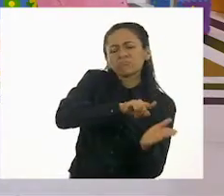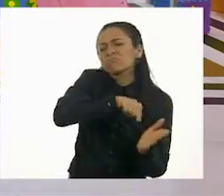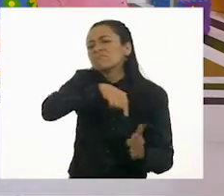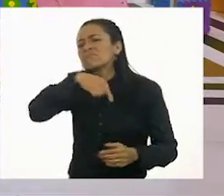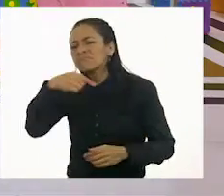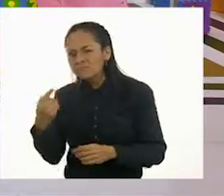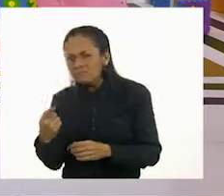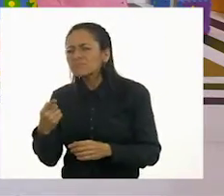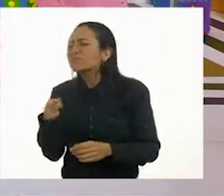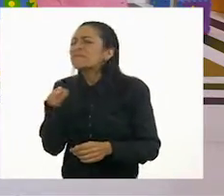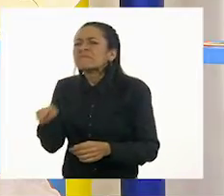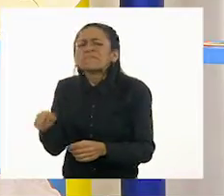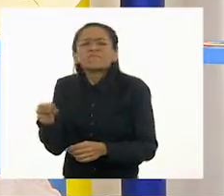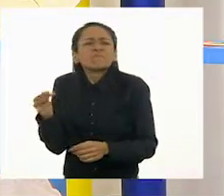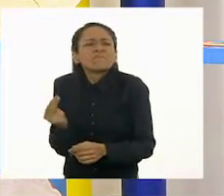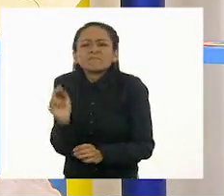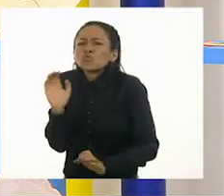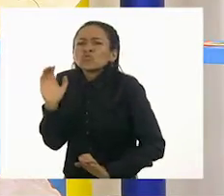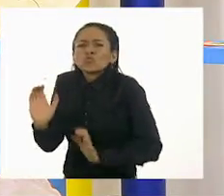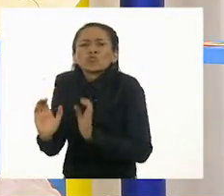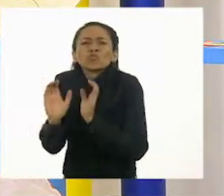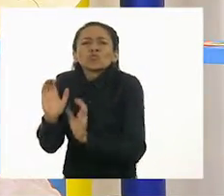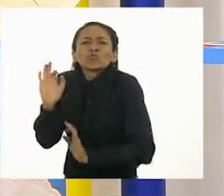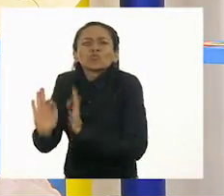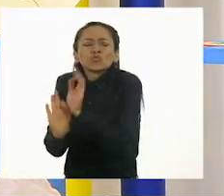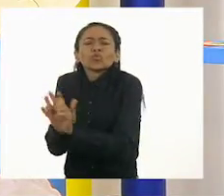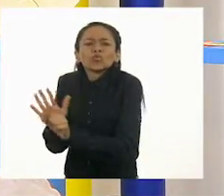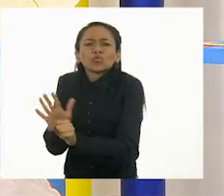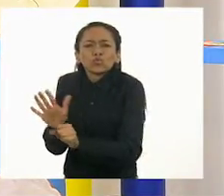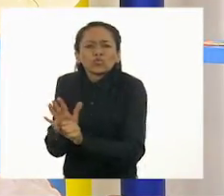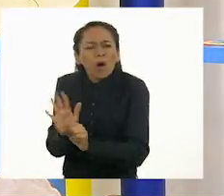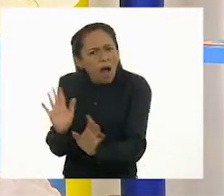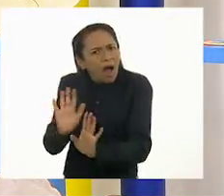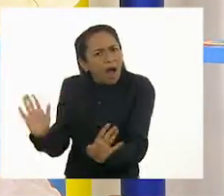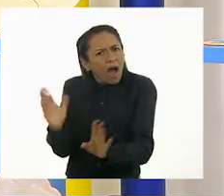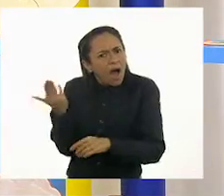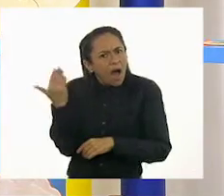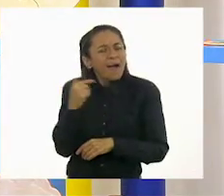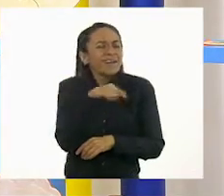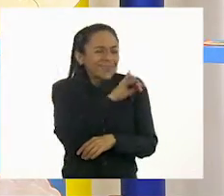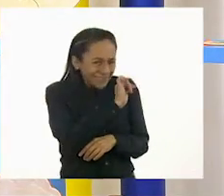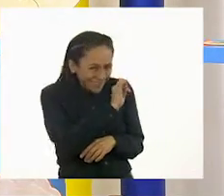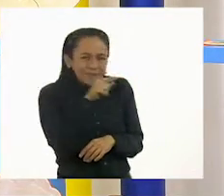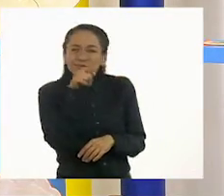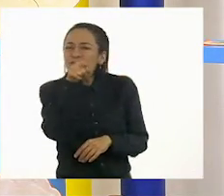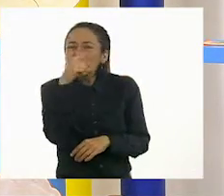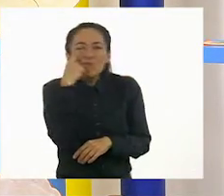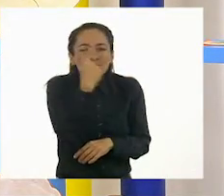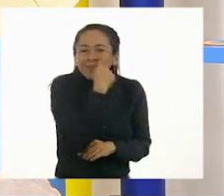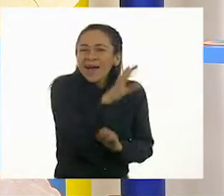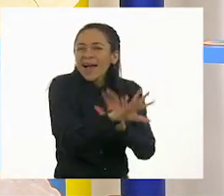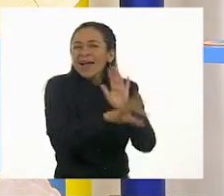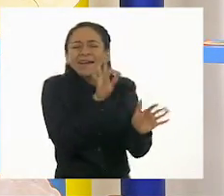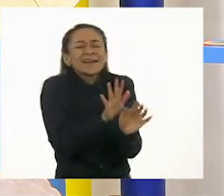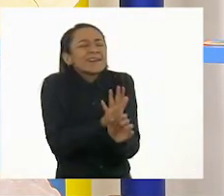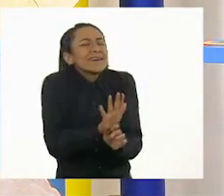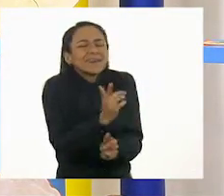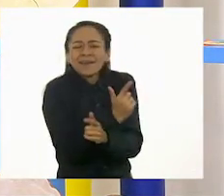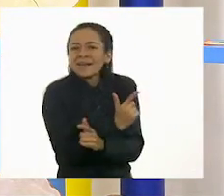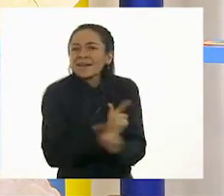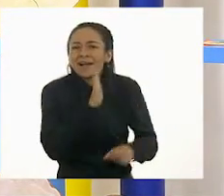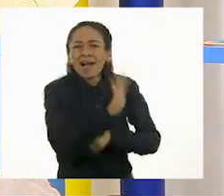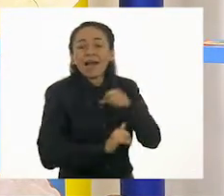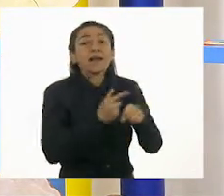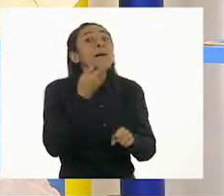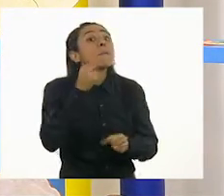hacer. Por supuesto. Y tú puedes elegir el animal que más te agrade, siempre y cuando sea doméstico. Y puedes comentar ahí cuáles son